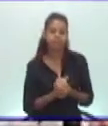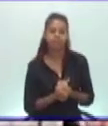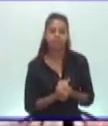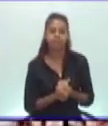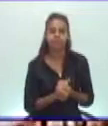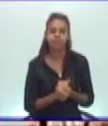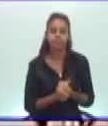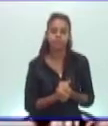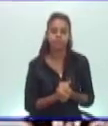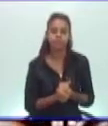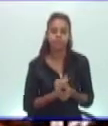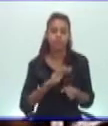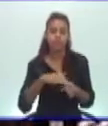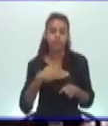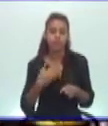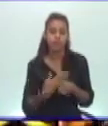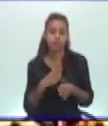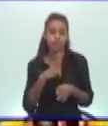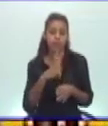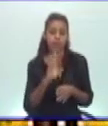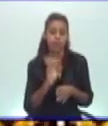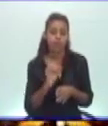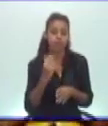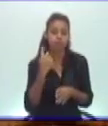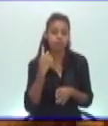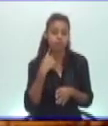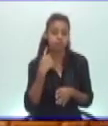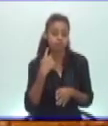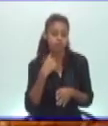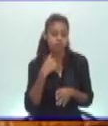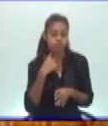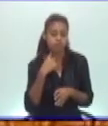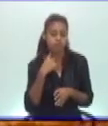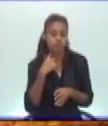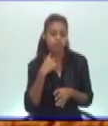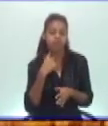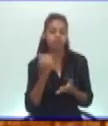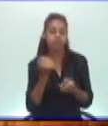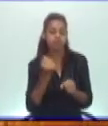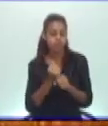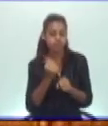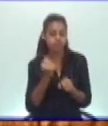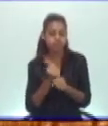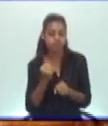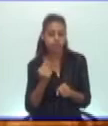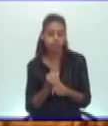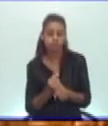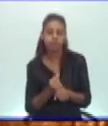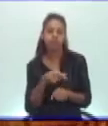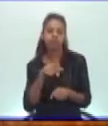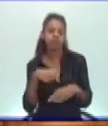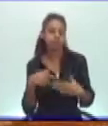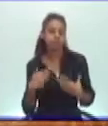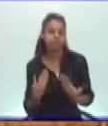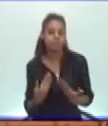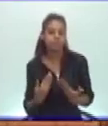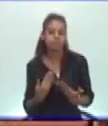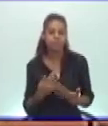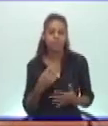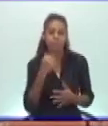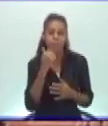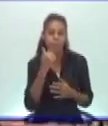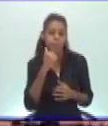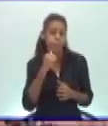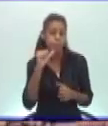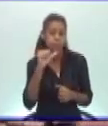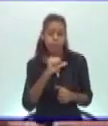Porque después de 40 años como especialista en adicciones. La tragedia más grande que yo he conocido, y fíjense que